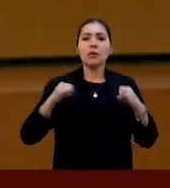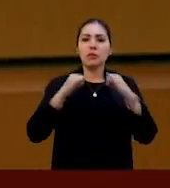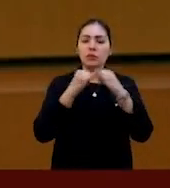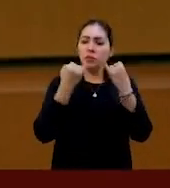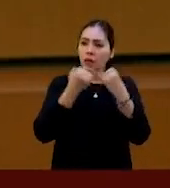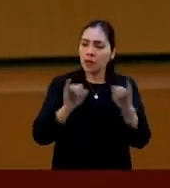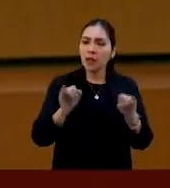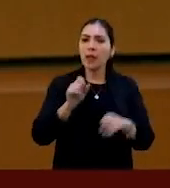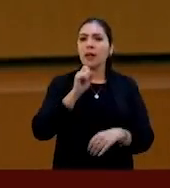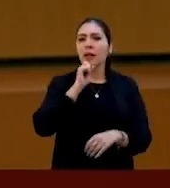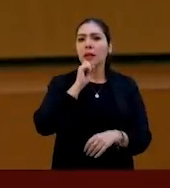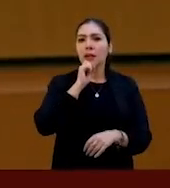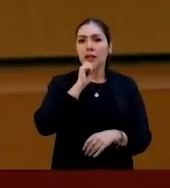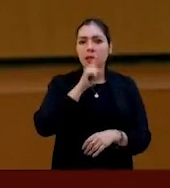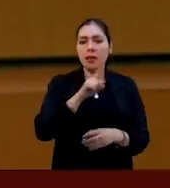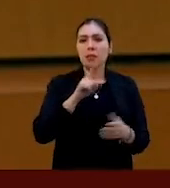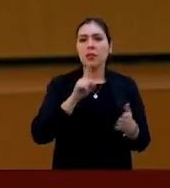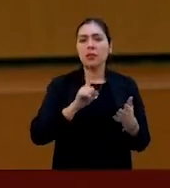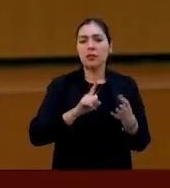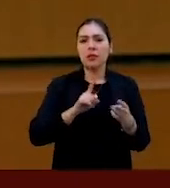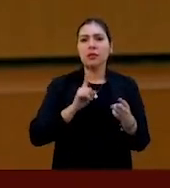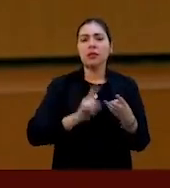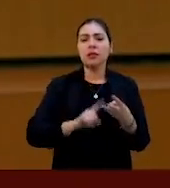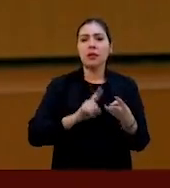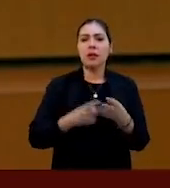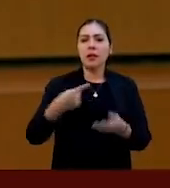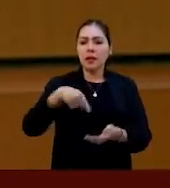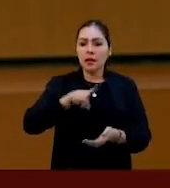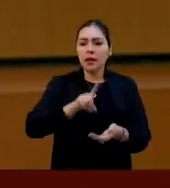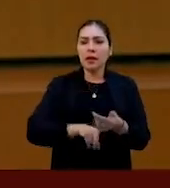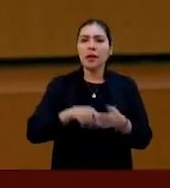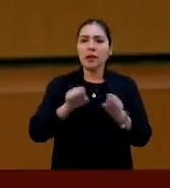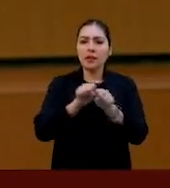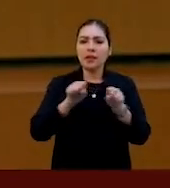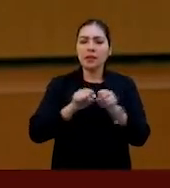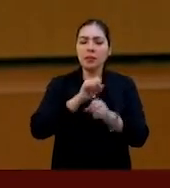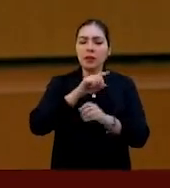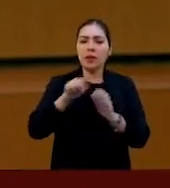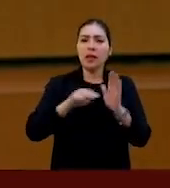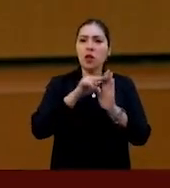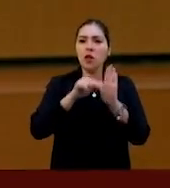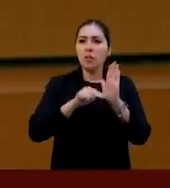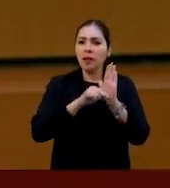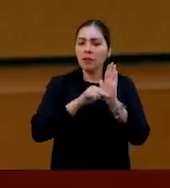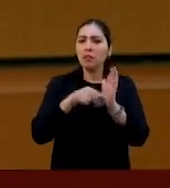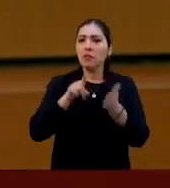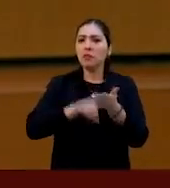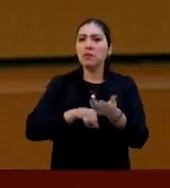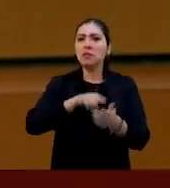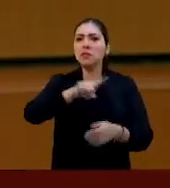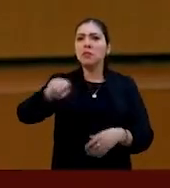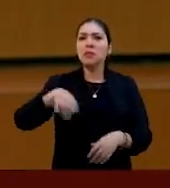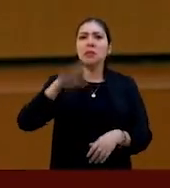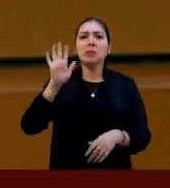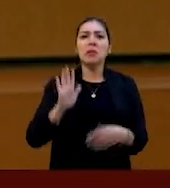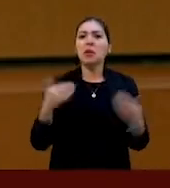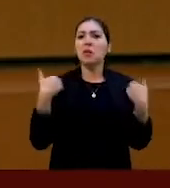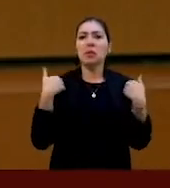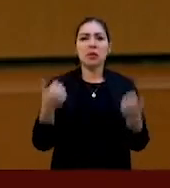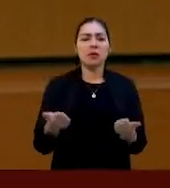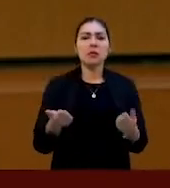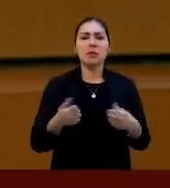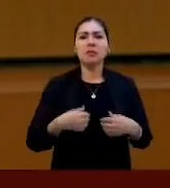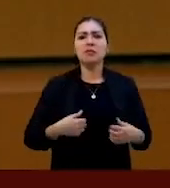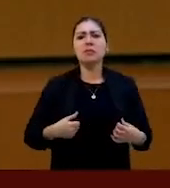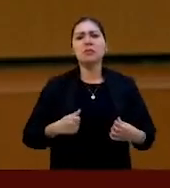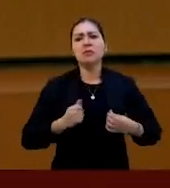también bajo sistemas normativos internos, porque parece que no se entiende. Nos han dicho, y